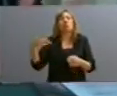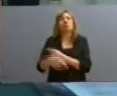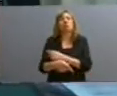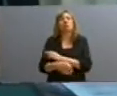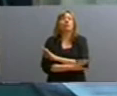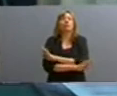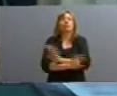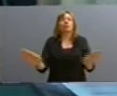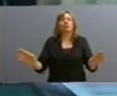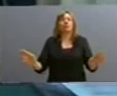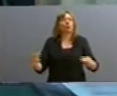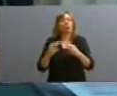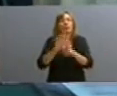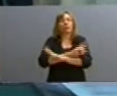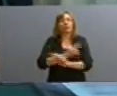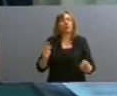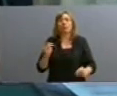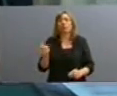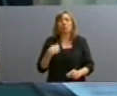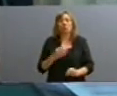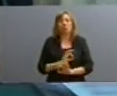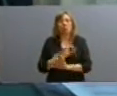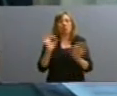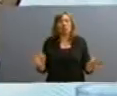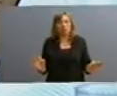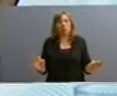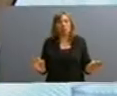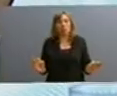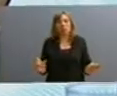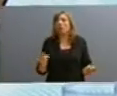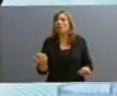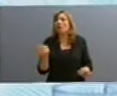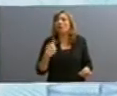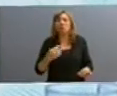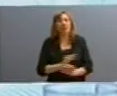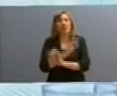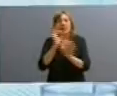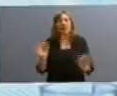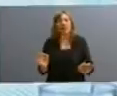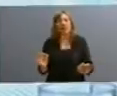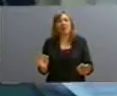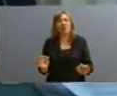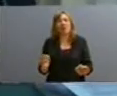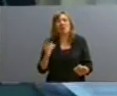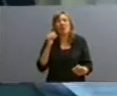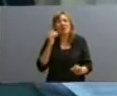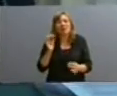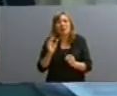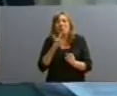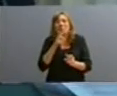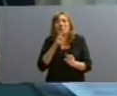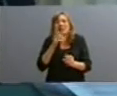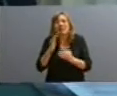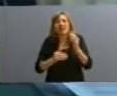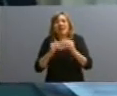se terminó la reunión porque no había respuestas. No había respuestas porque se había fabricado prácticamente